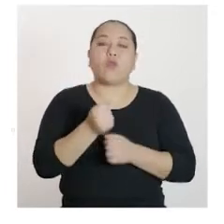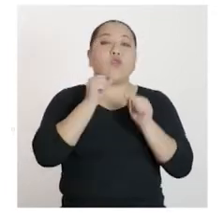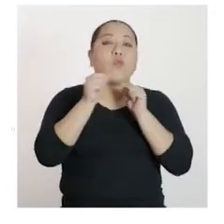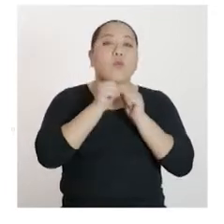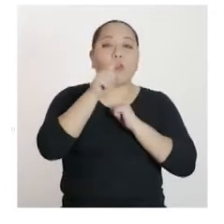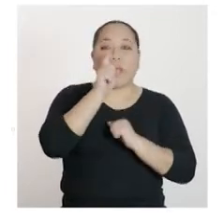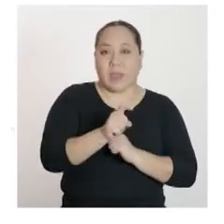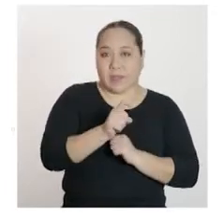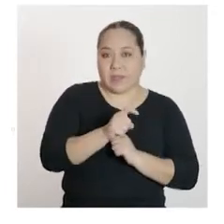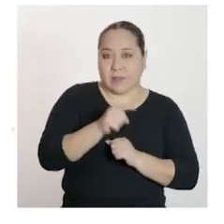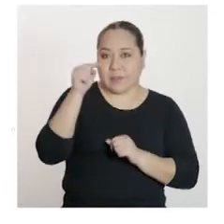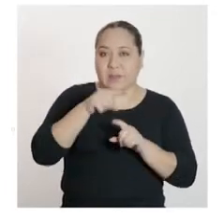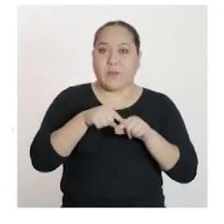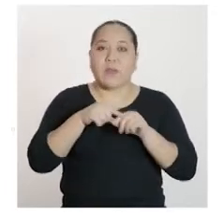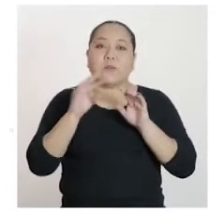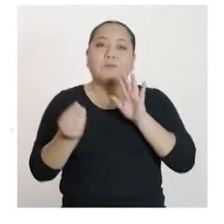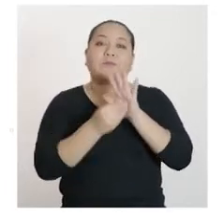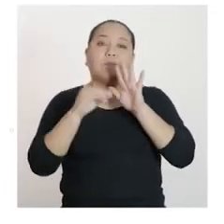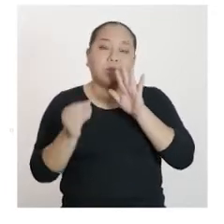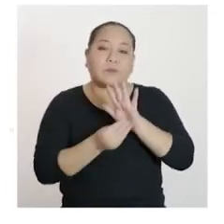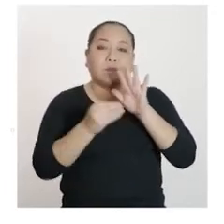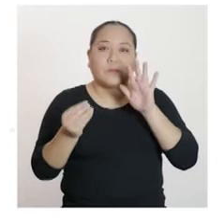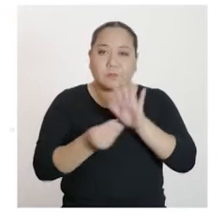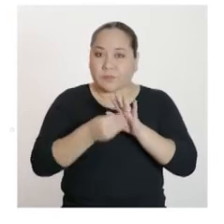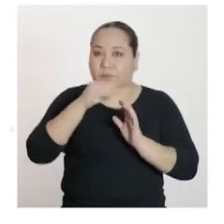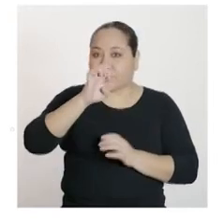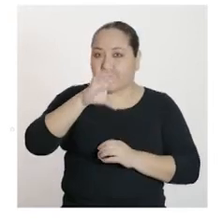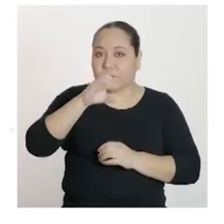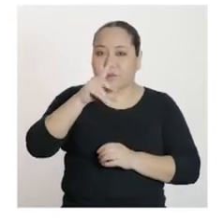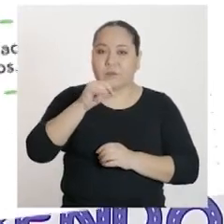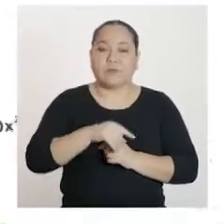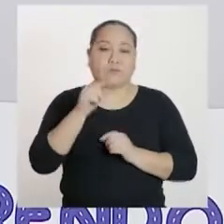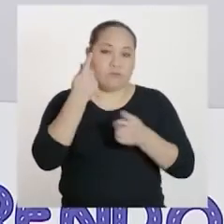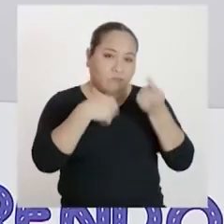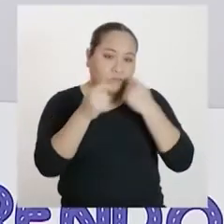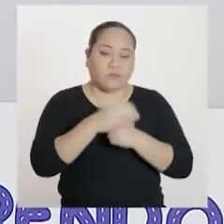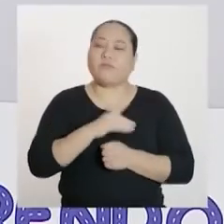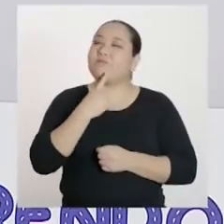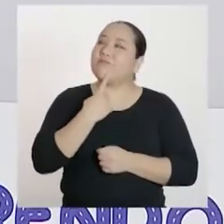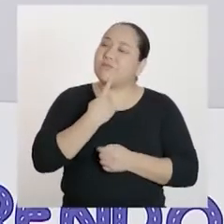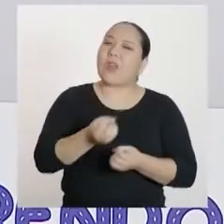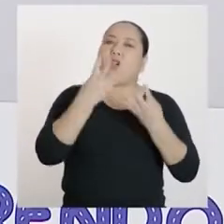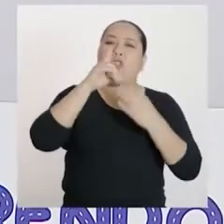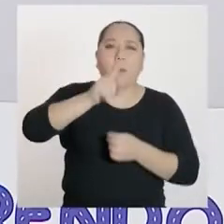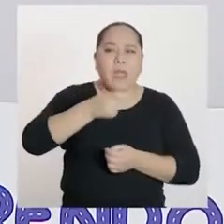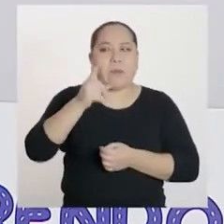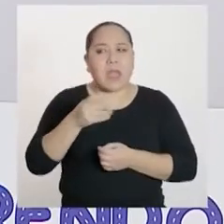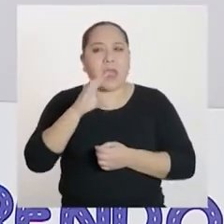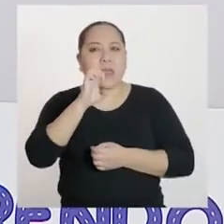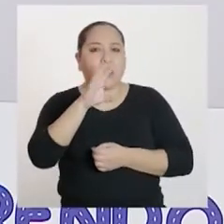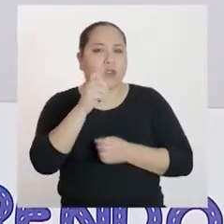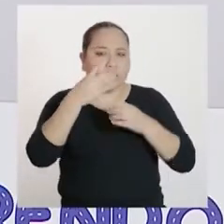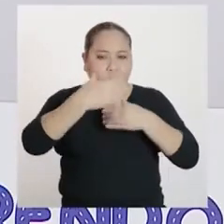o sea, de la cantidad adicional de millares de ecoladrillos vendidos. Entonces, ¿cuántos millares de ecoladrillos